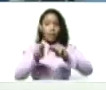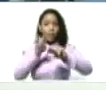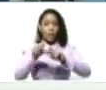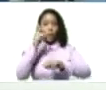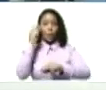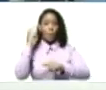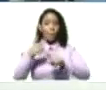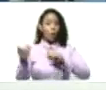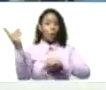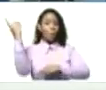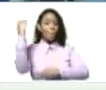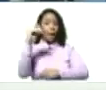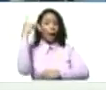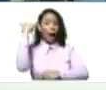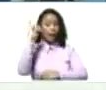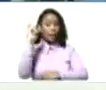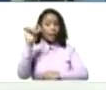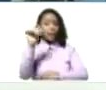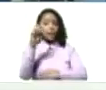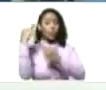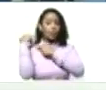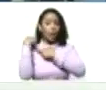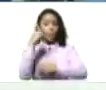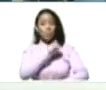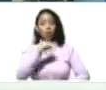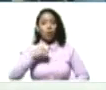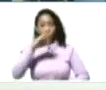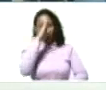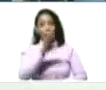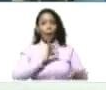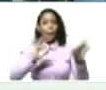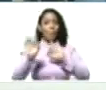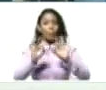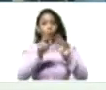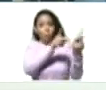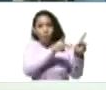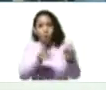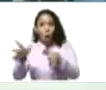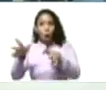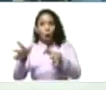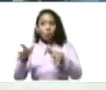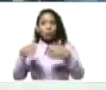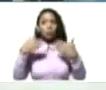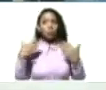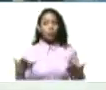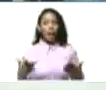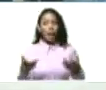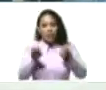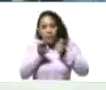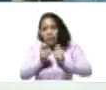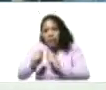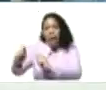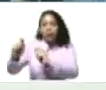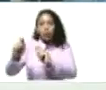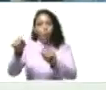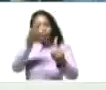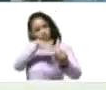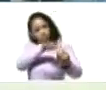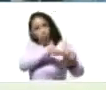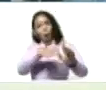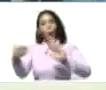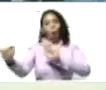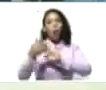Pero además tiene responsabilidad personal y directa en la preparación del intento de magnicidio